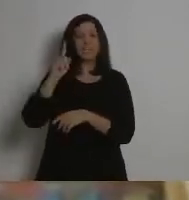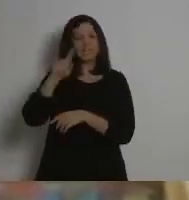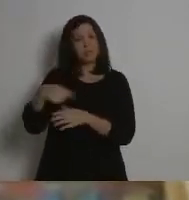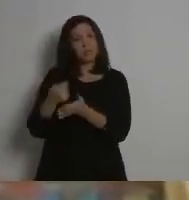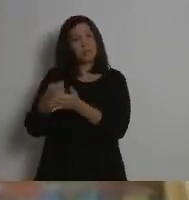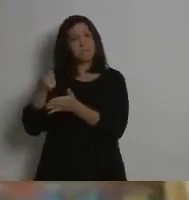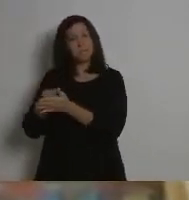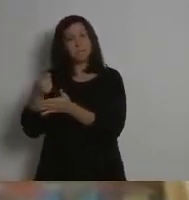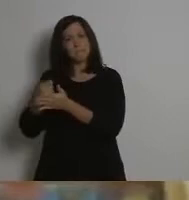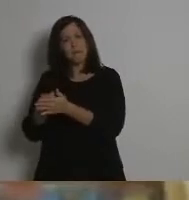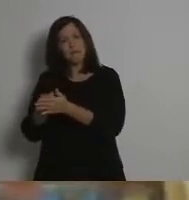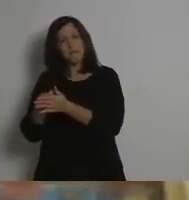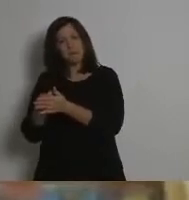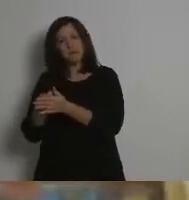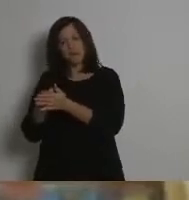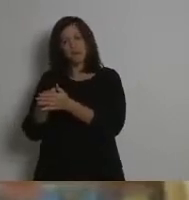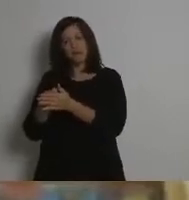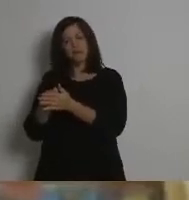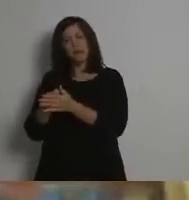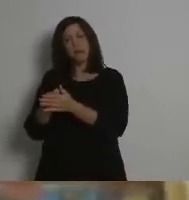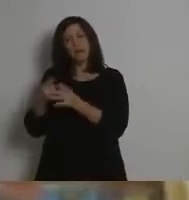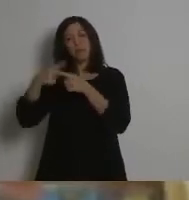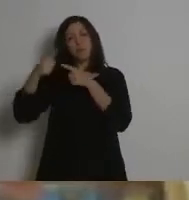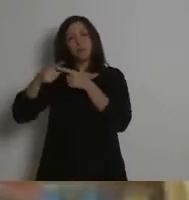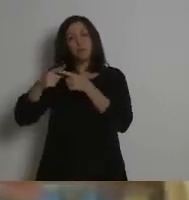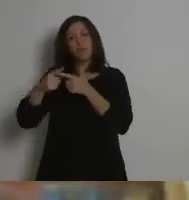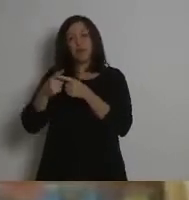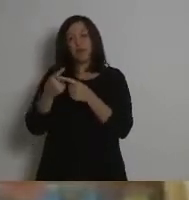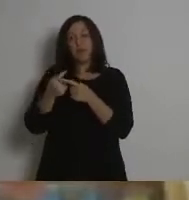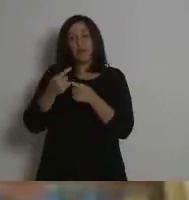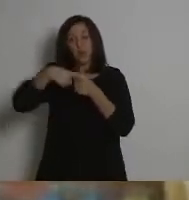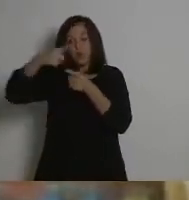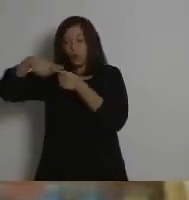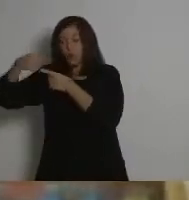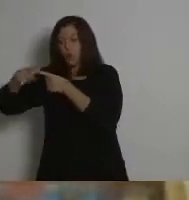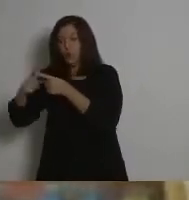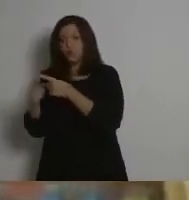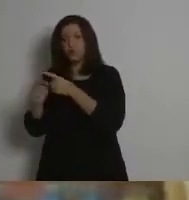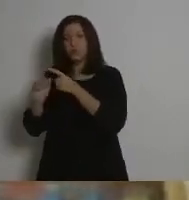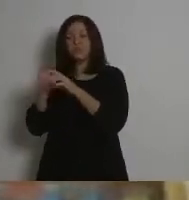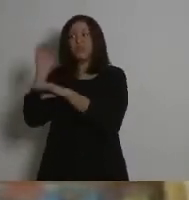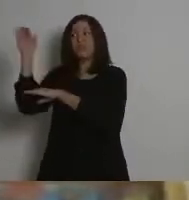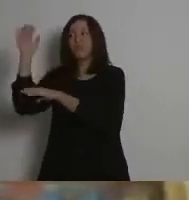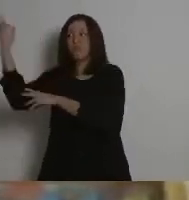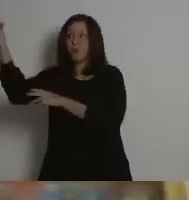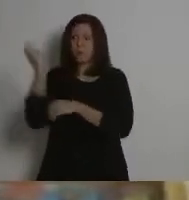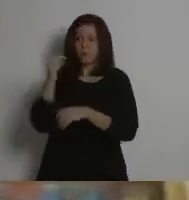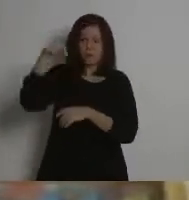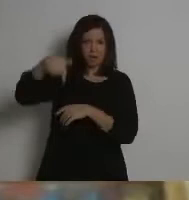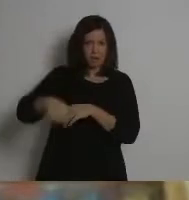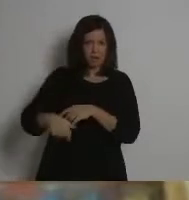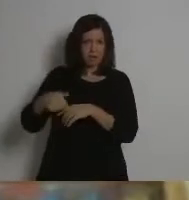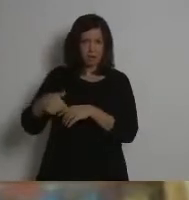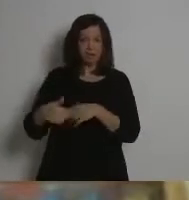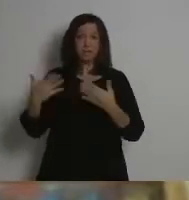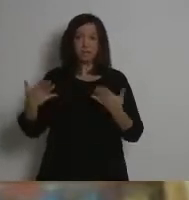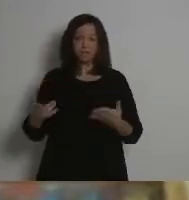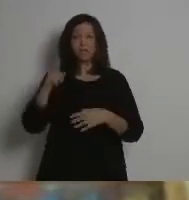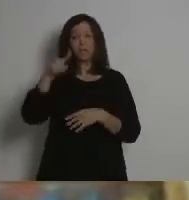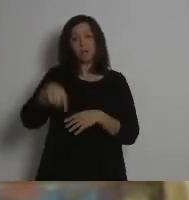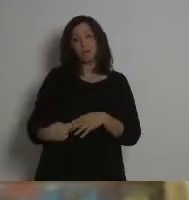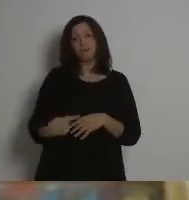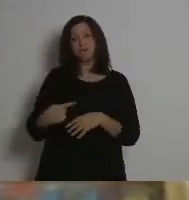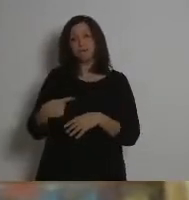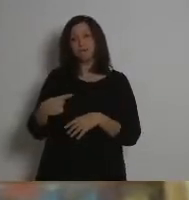Y que lo que había sido durante muchos años reproducible en sí mismo pasaba a depender de